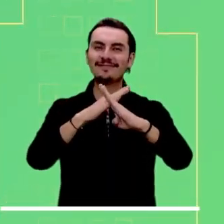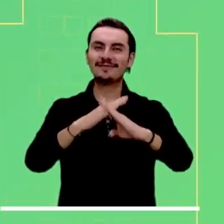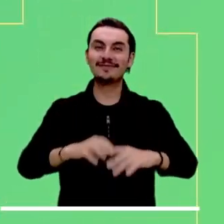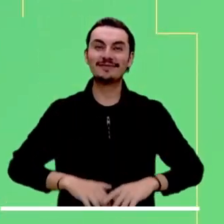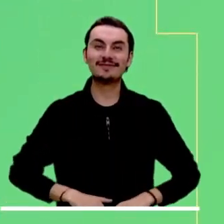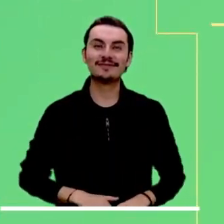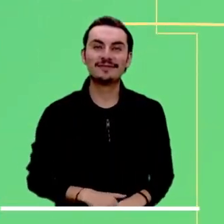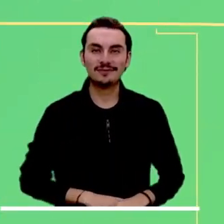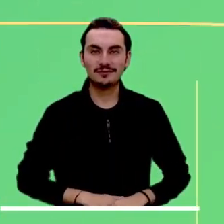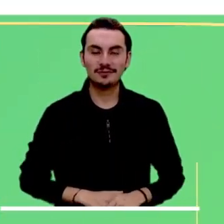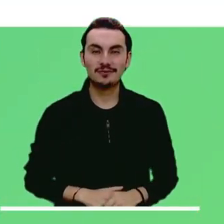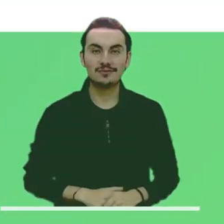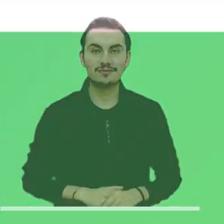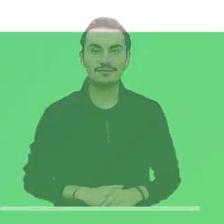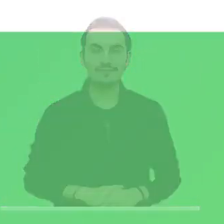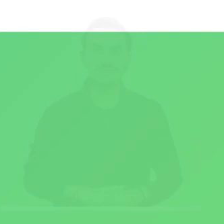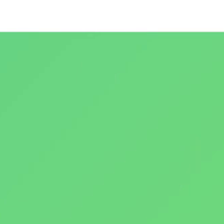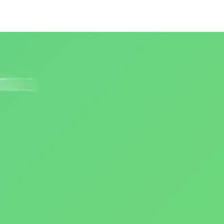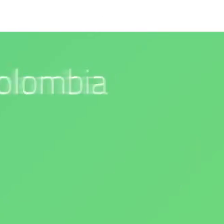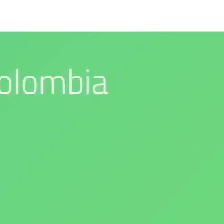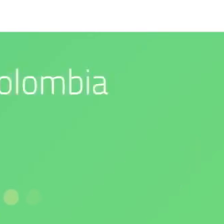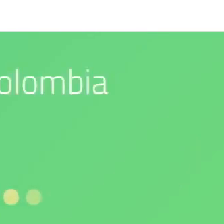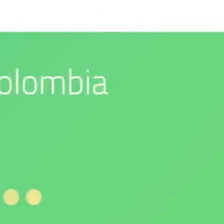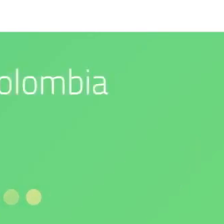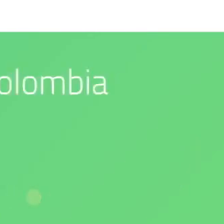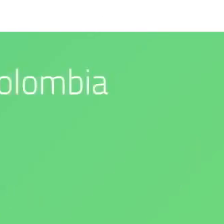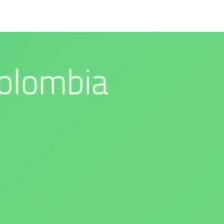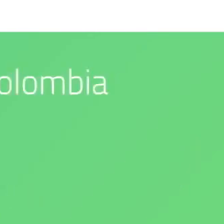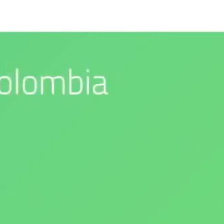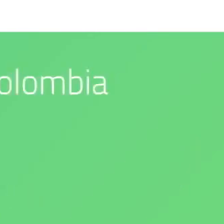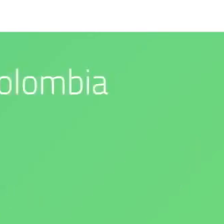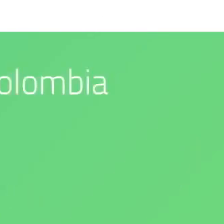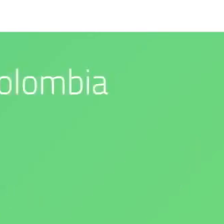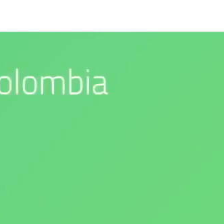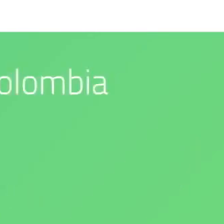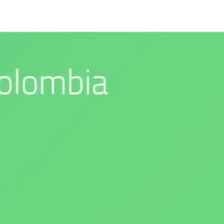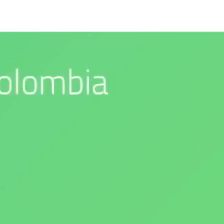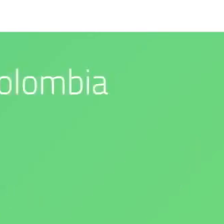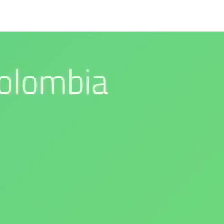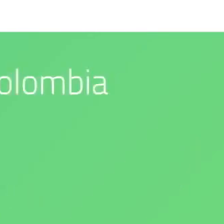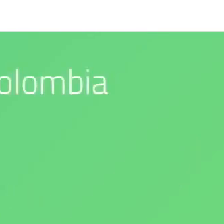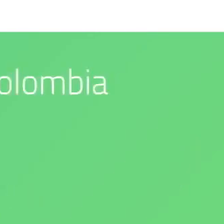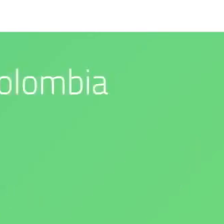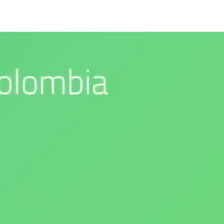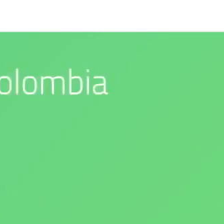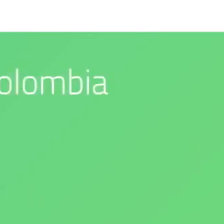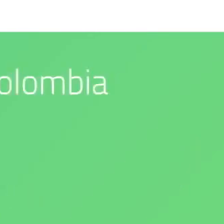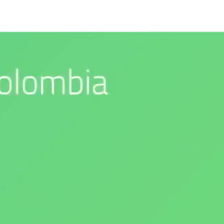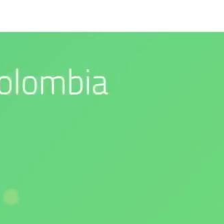Nuestro compromiso es con el medio ambiente. IDEAM es confianza y prevención.